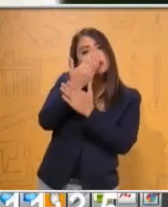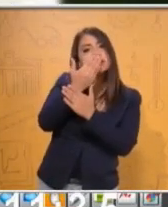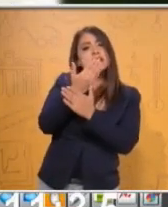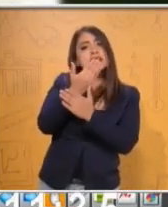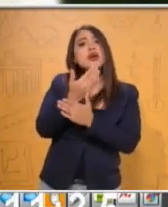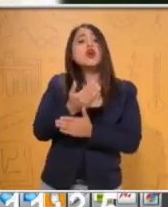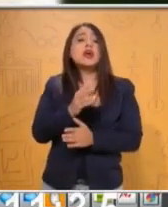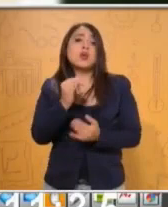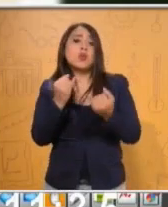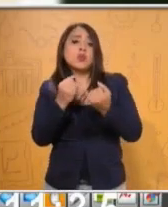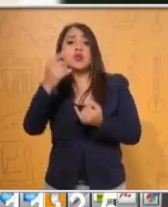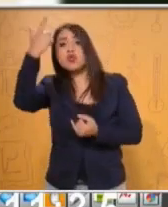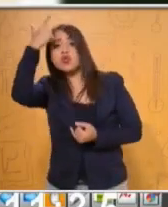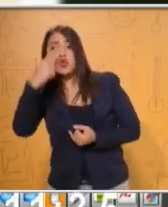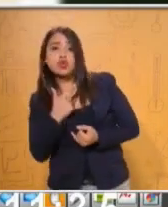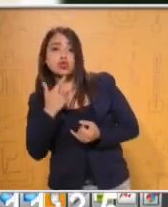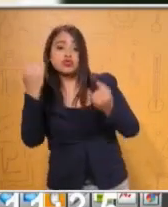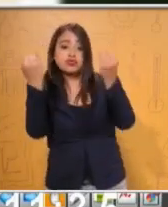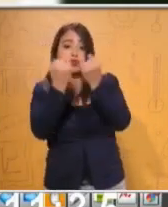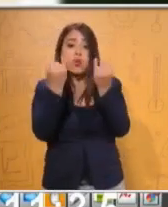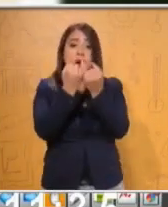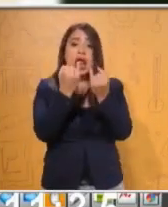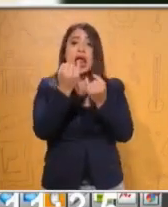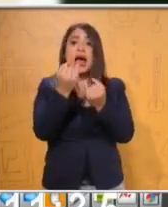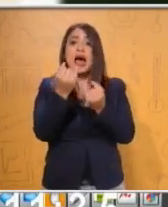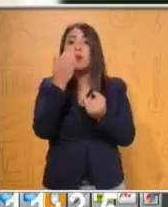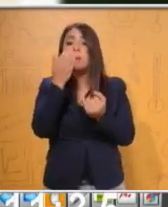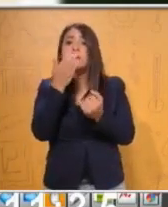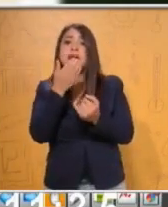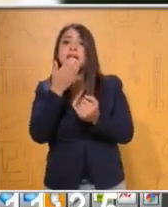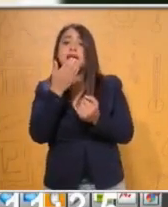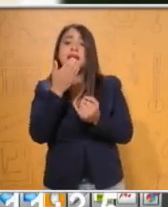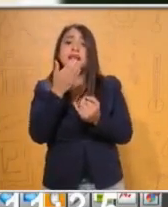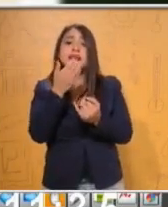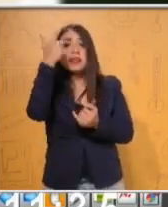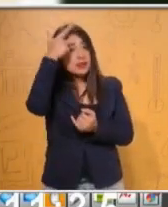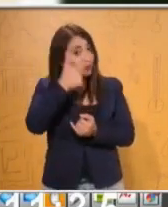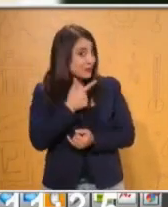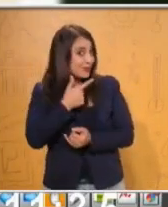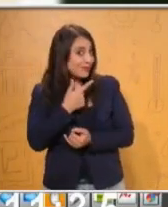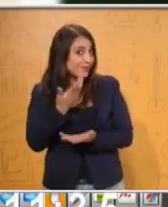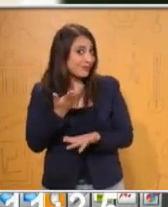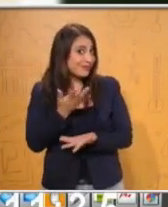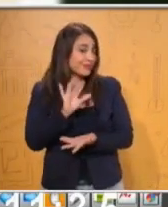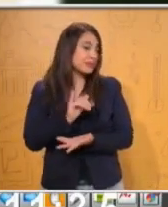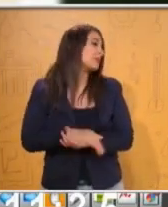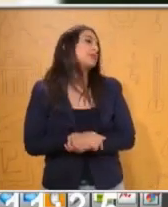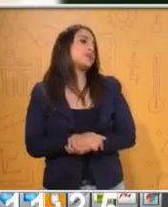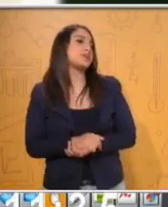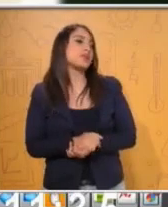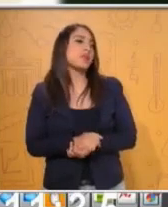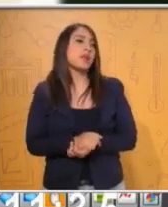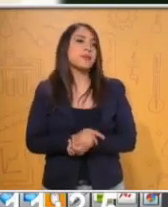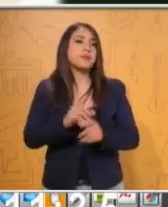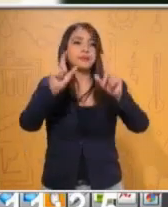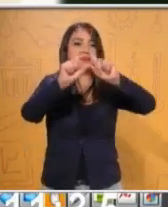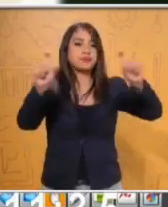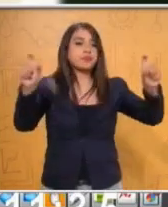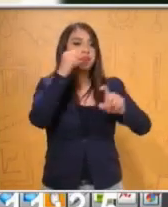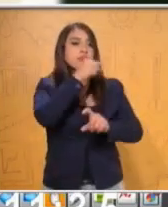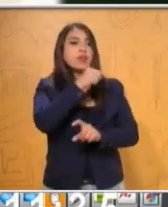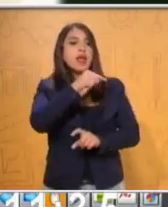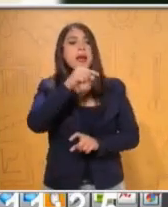antier. También otra de las figuras que encontramos en las adivinanzas, figura retórica, es la metáfora. Las metáforas...